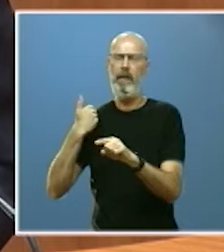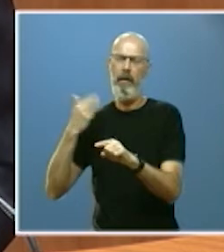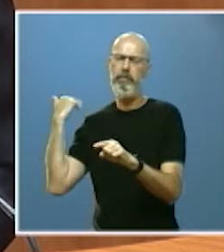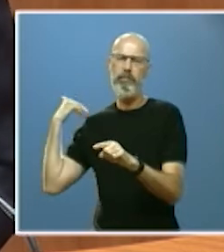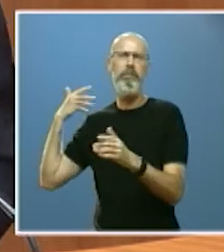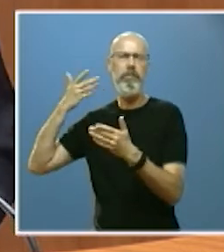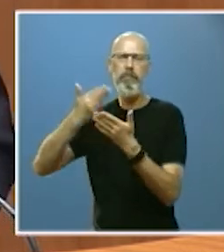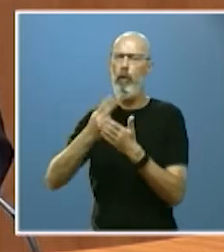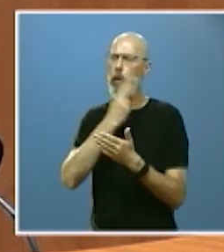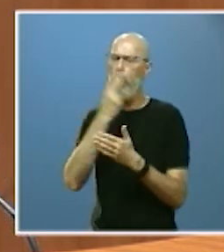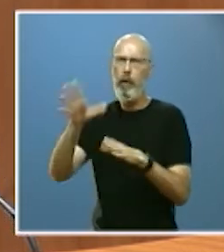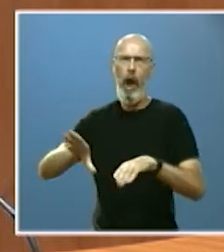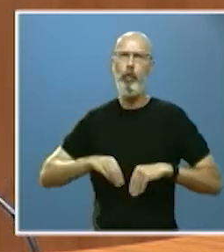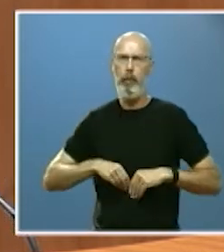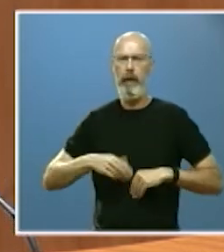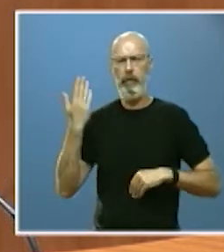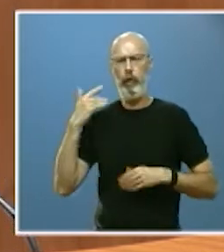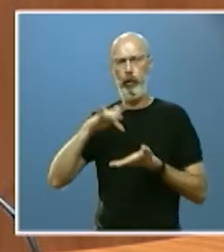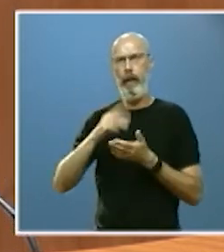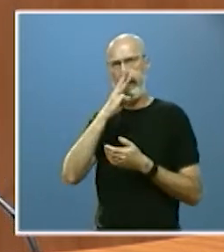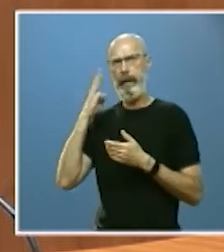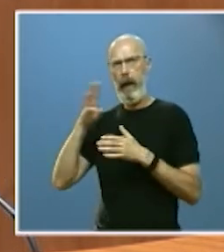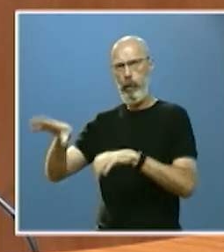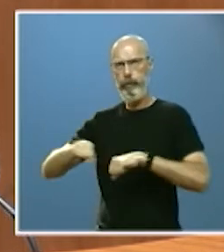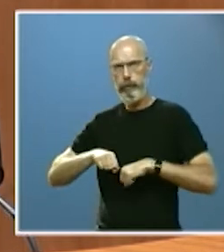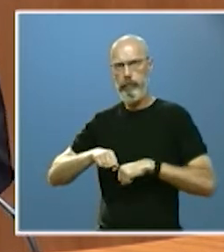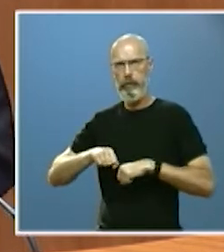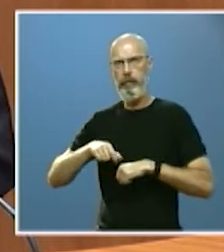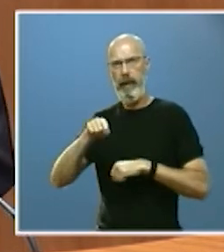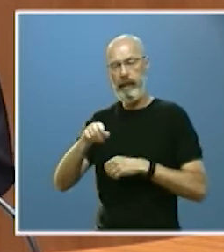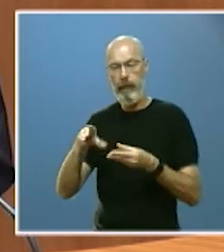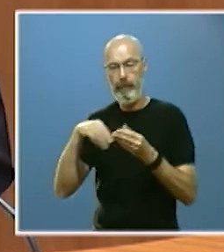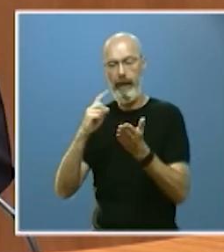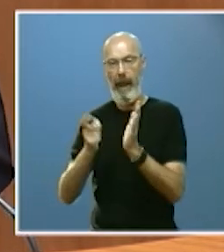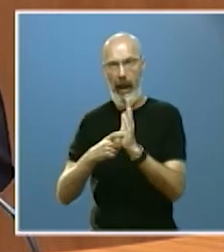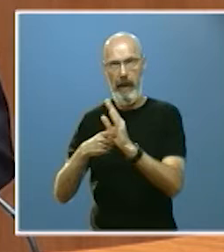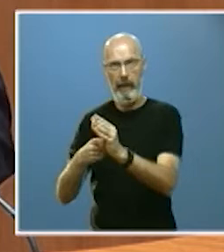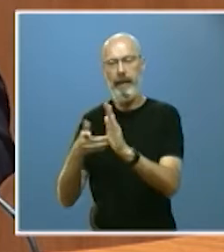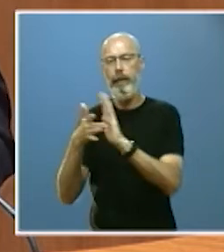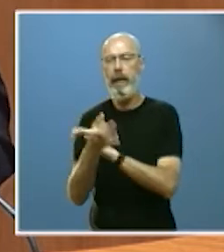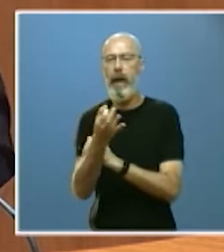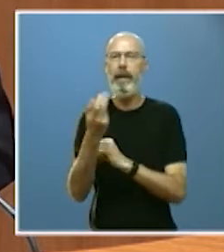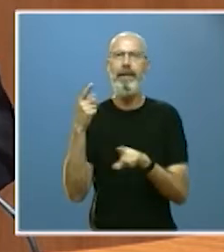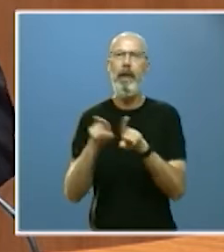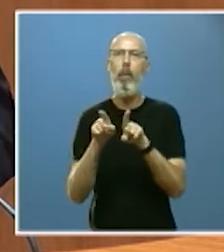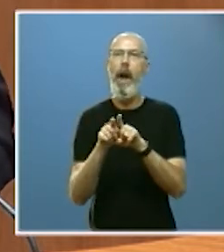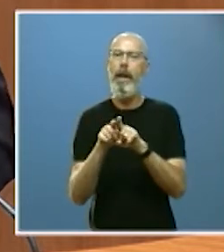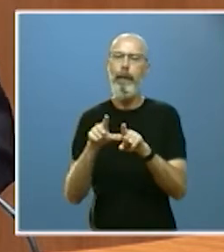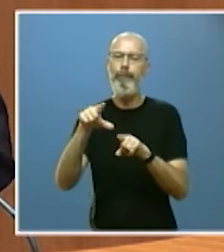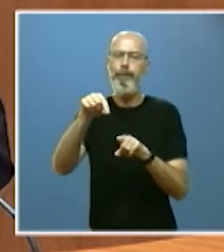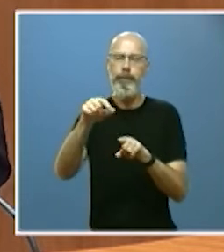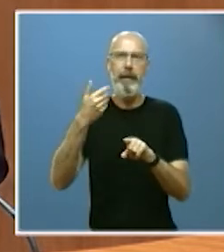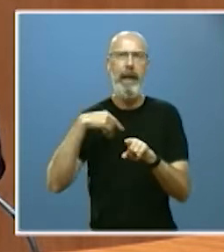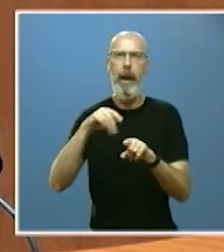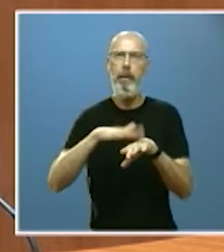que asumí en mi investidura crear el germen en Castilla y León de lo que podría de lo que debería